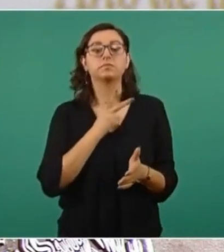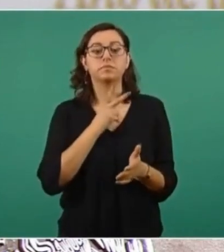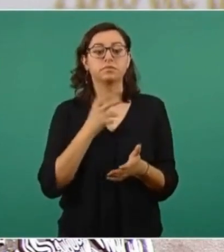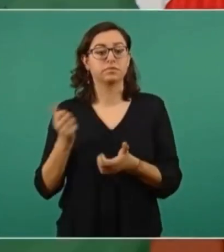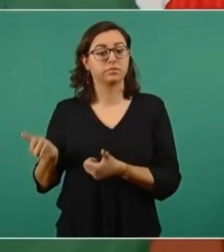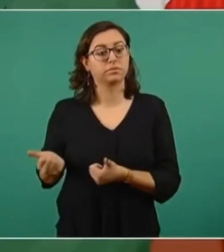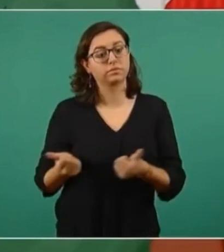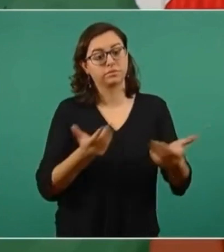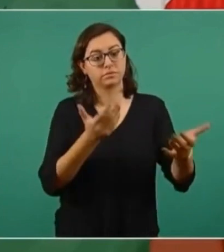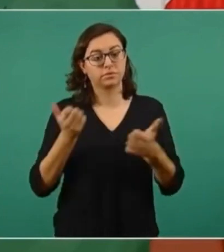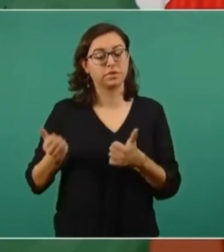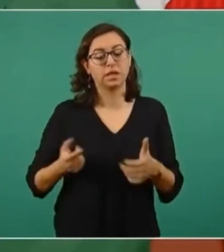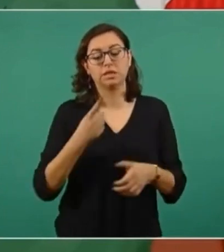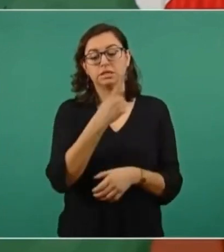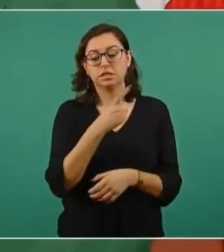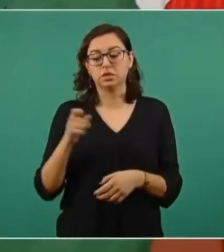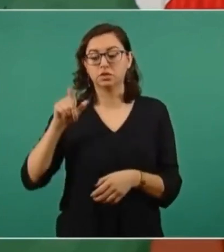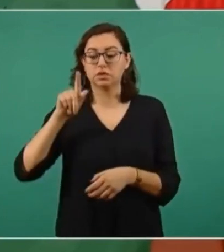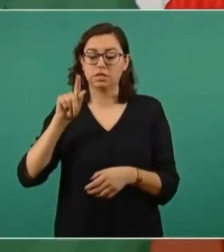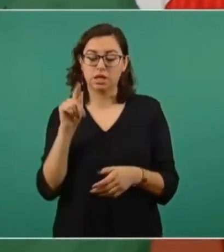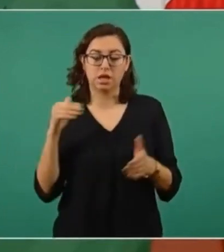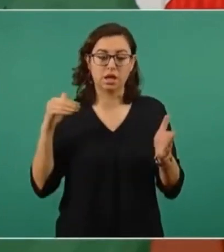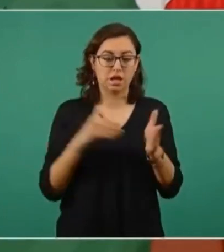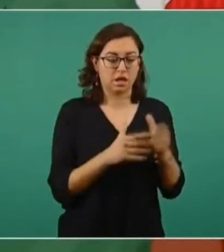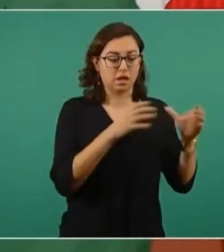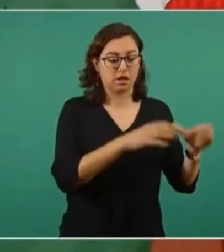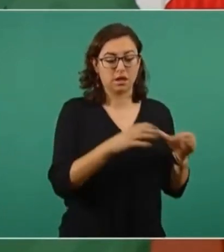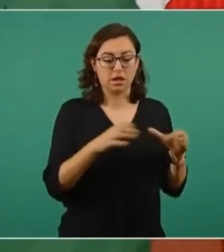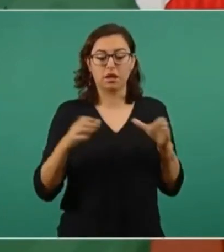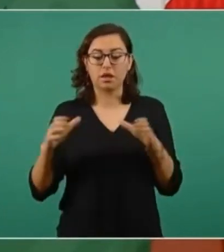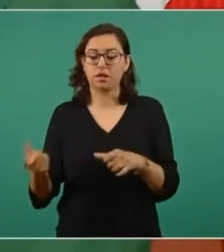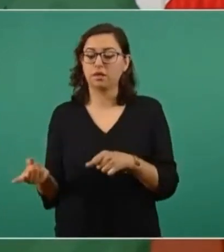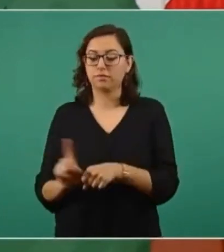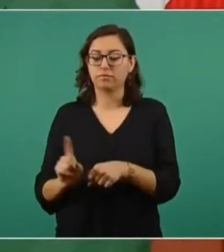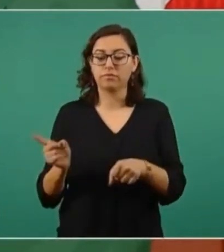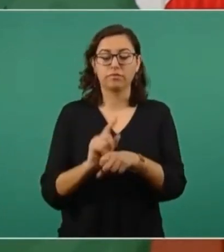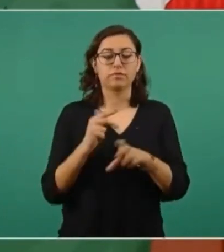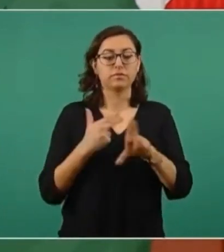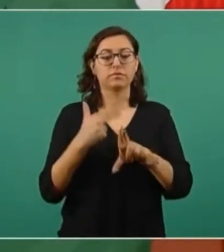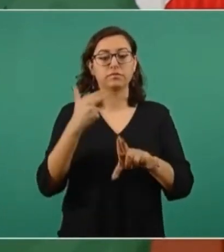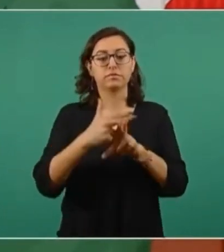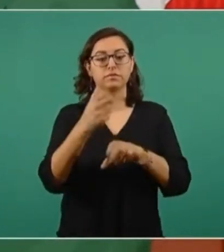170 mil barriles diarios hasta el año 2023.